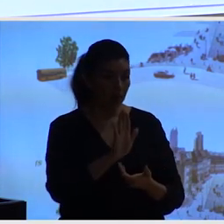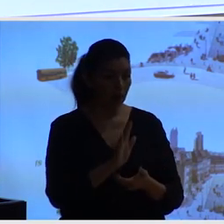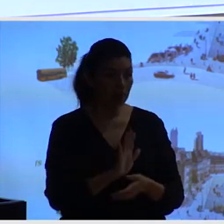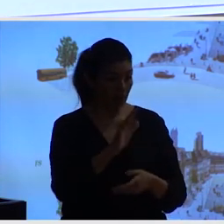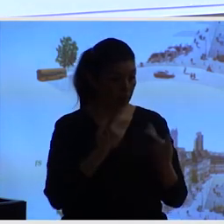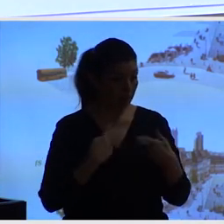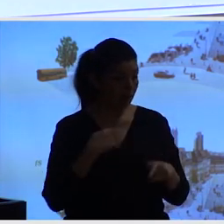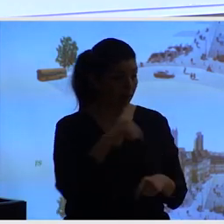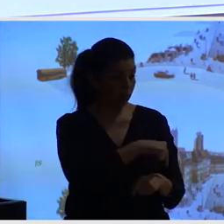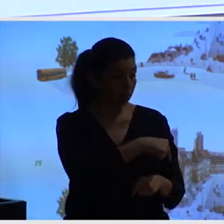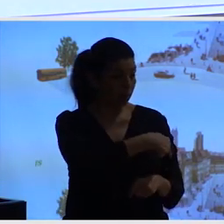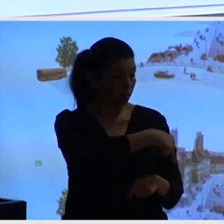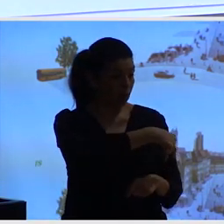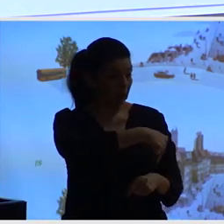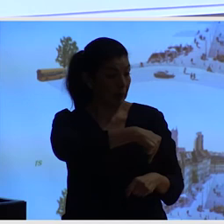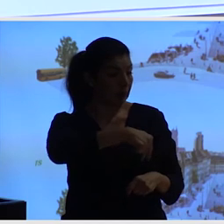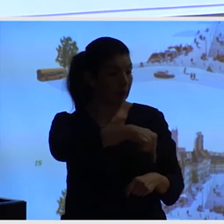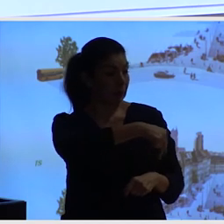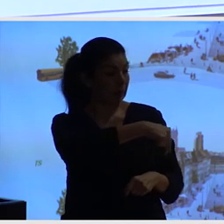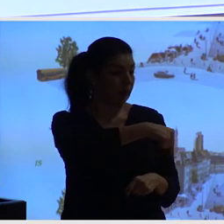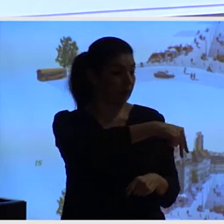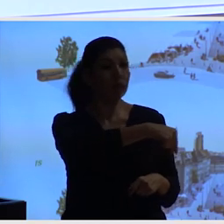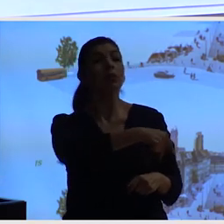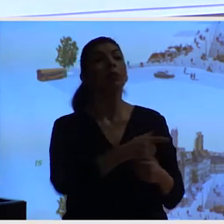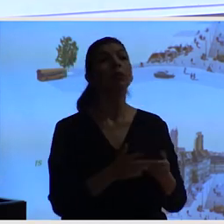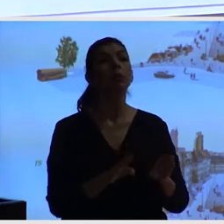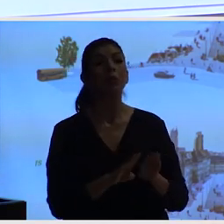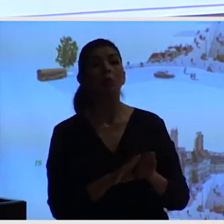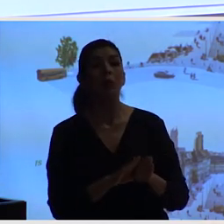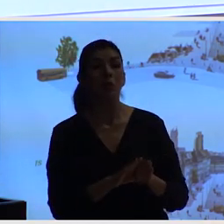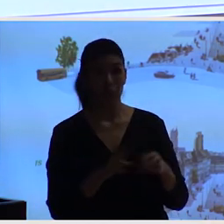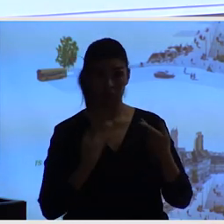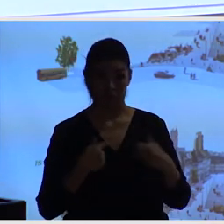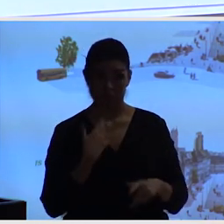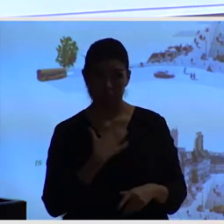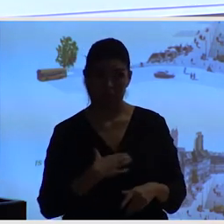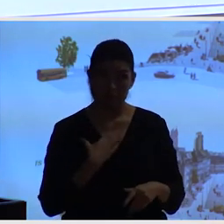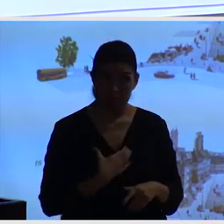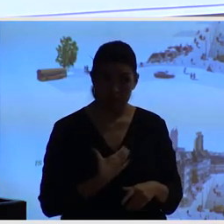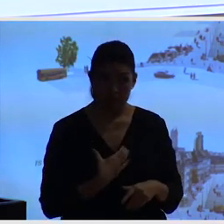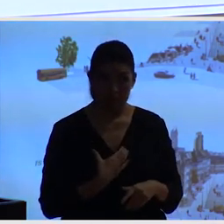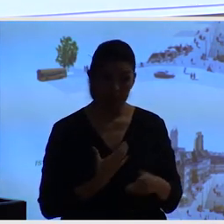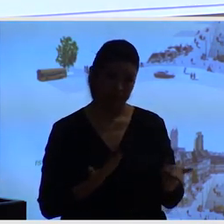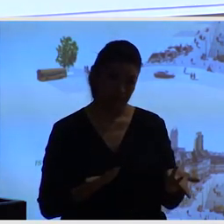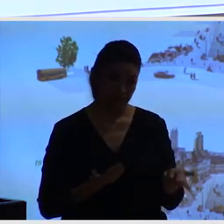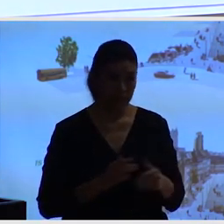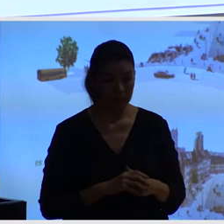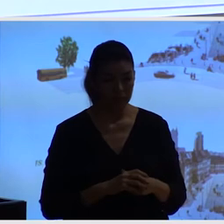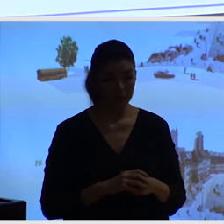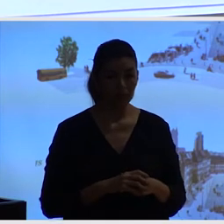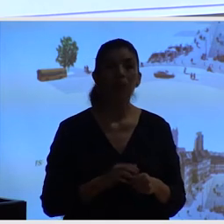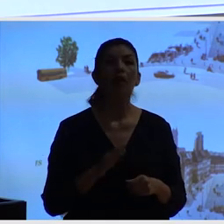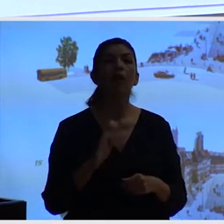este espacio ha permitido o no. En cambio, nosotros estamos mucho más interesados en el